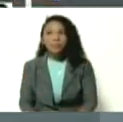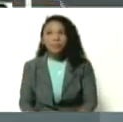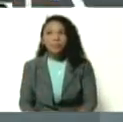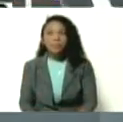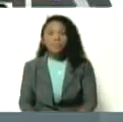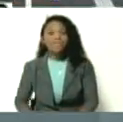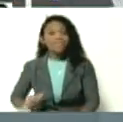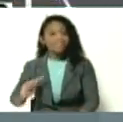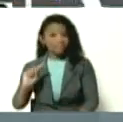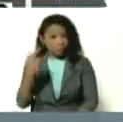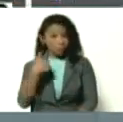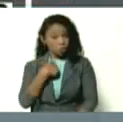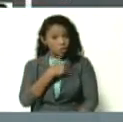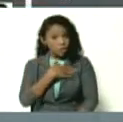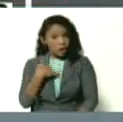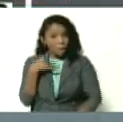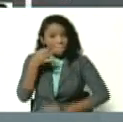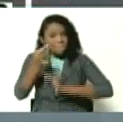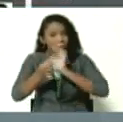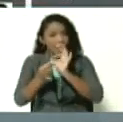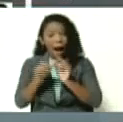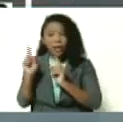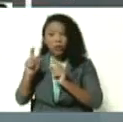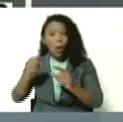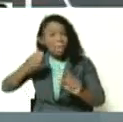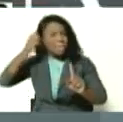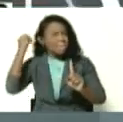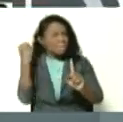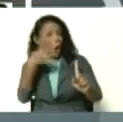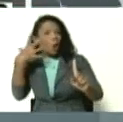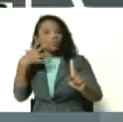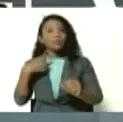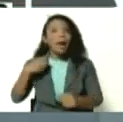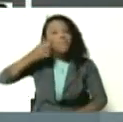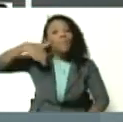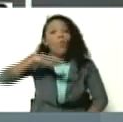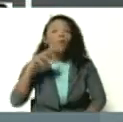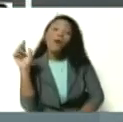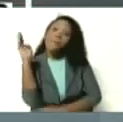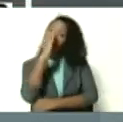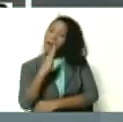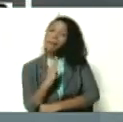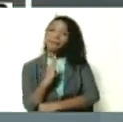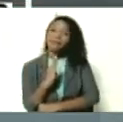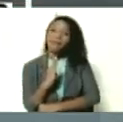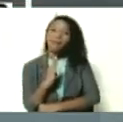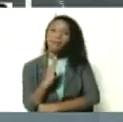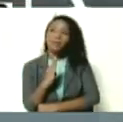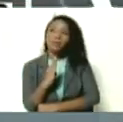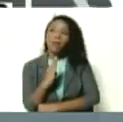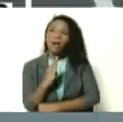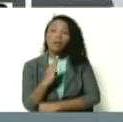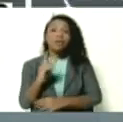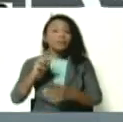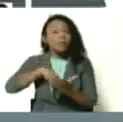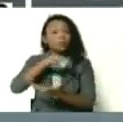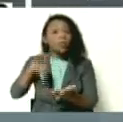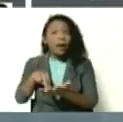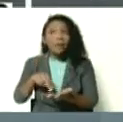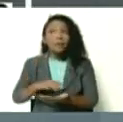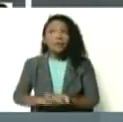primero quiero decirles que esto ha sido un impacto en el pueblo brasileño, en nuestros nacionales que están en Brasil